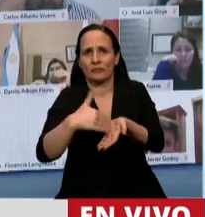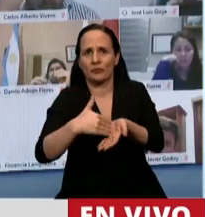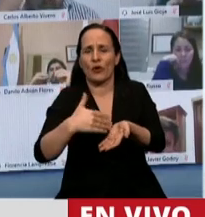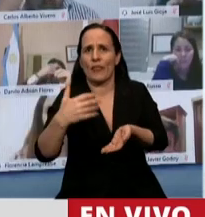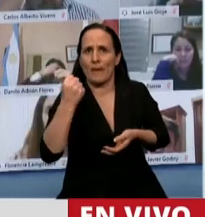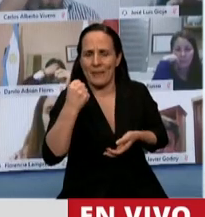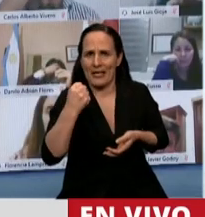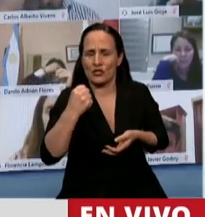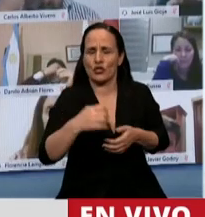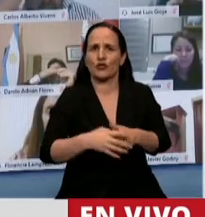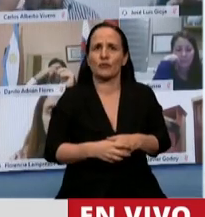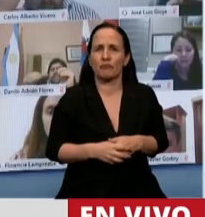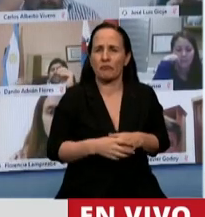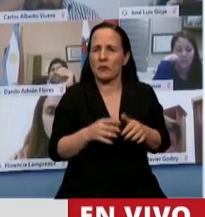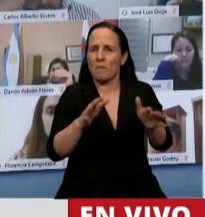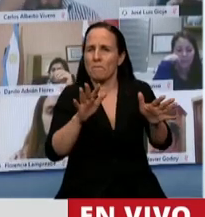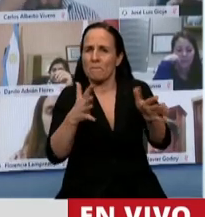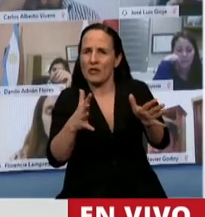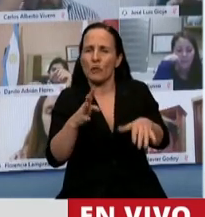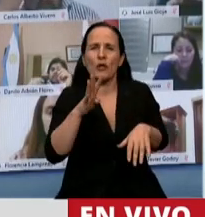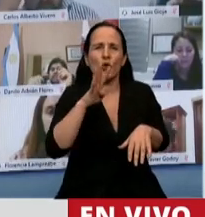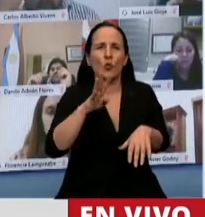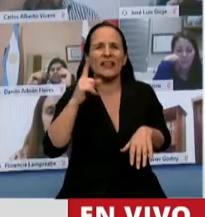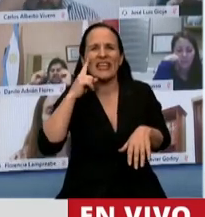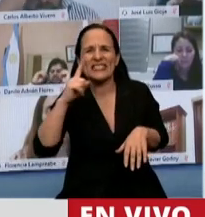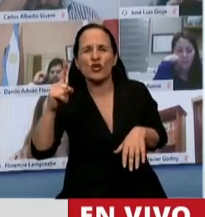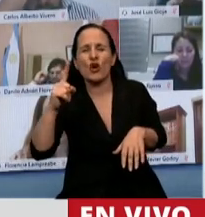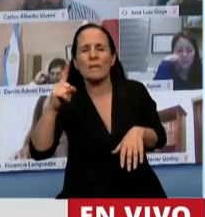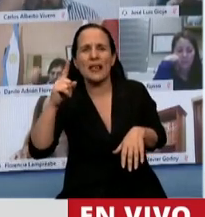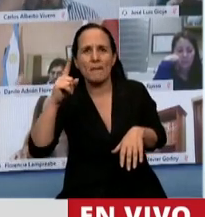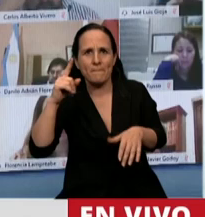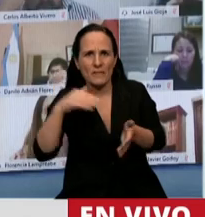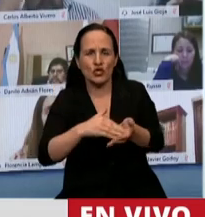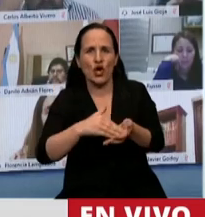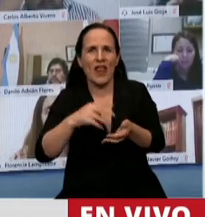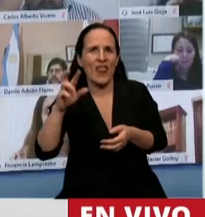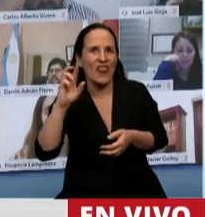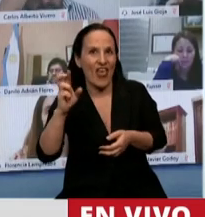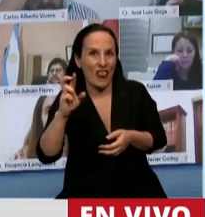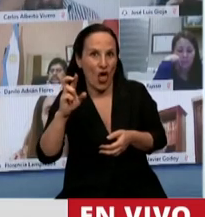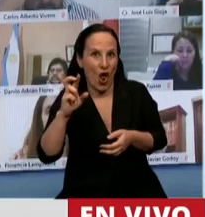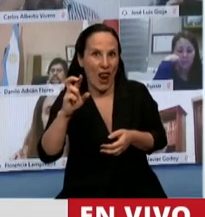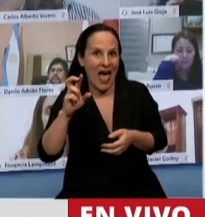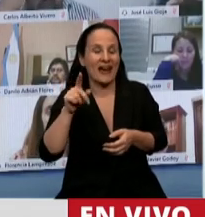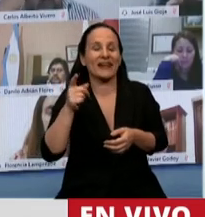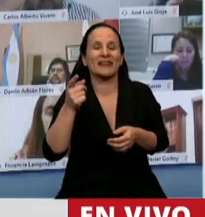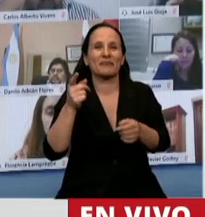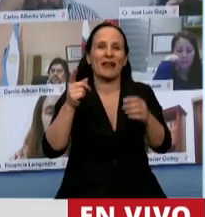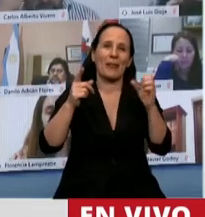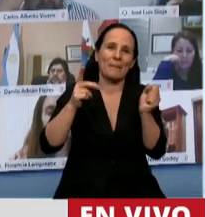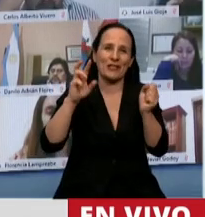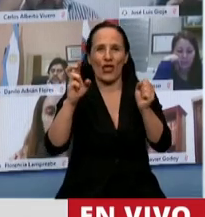que son alrededor de 45 mil millones de dólares al tipo de cambio oficial,